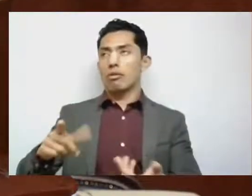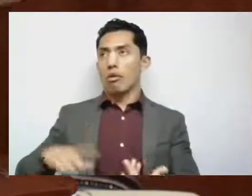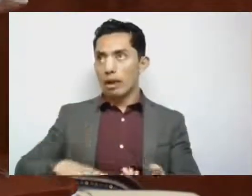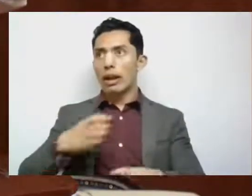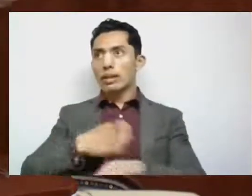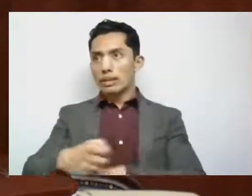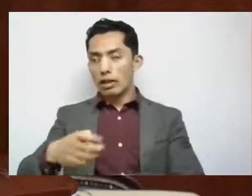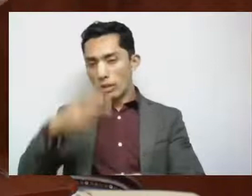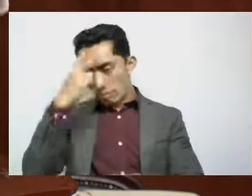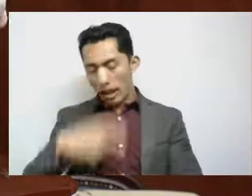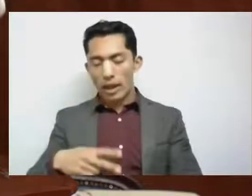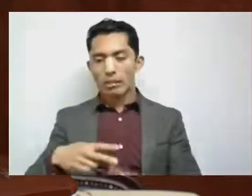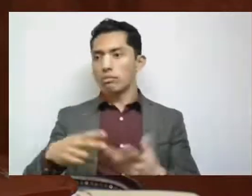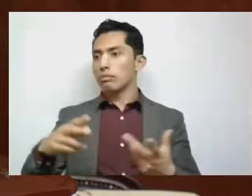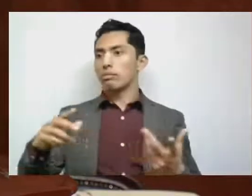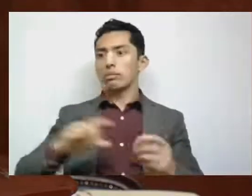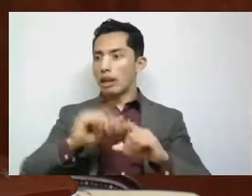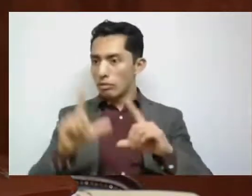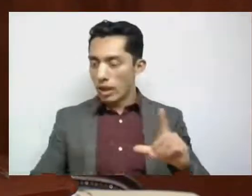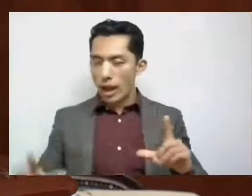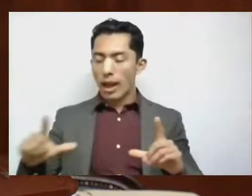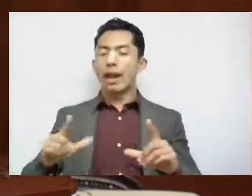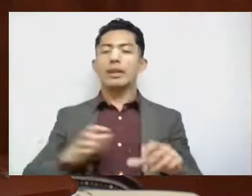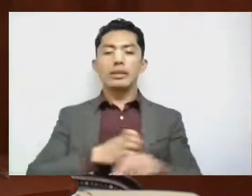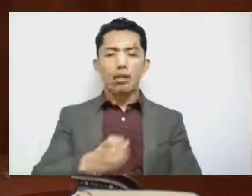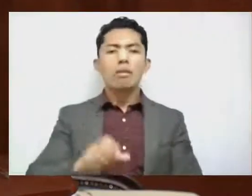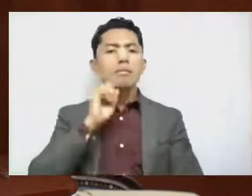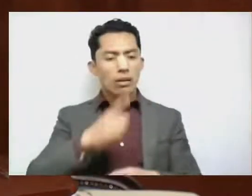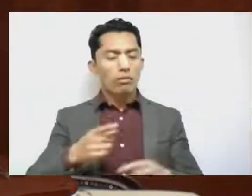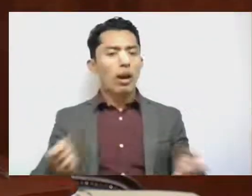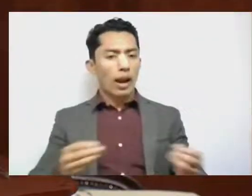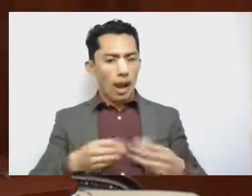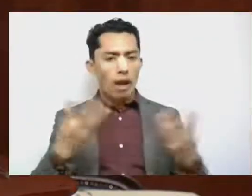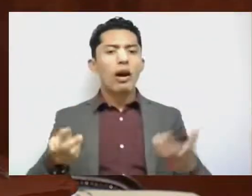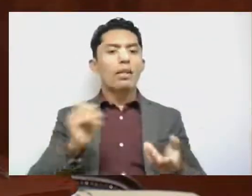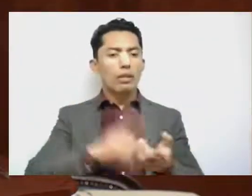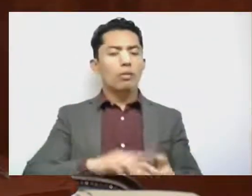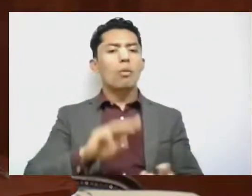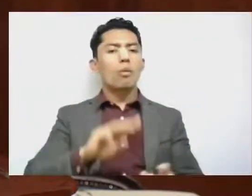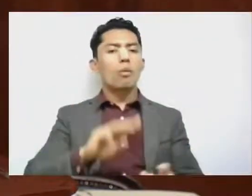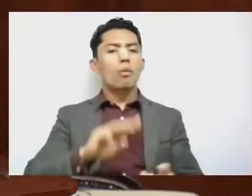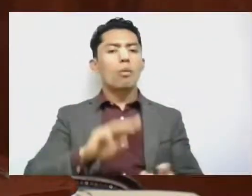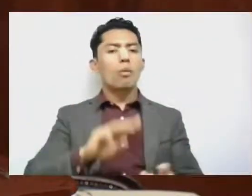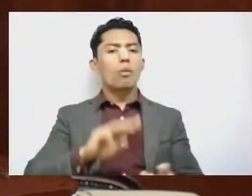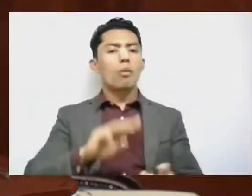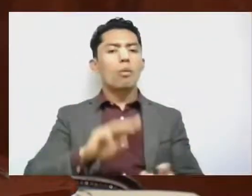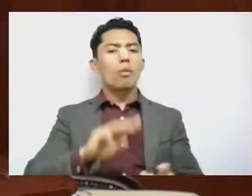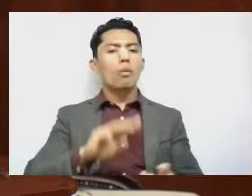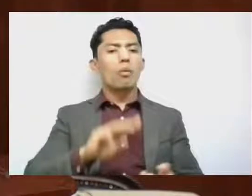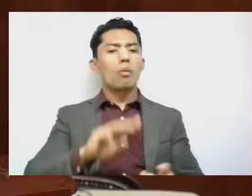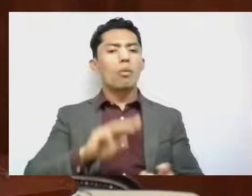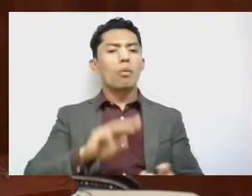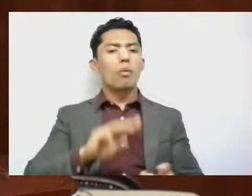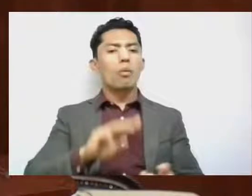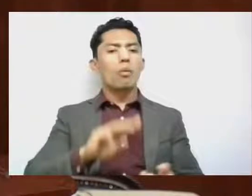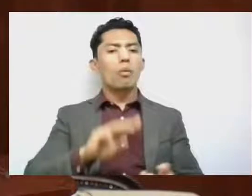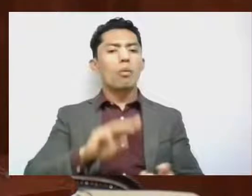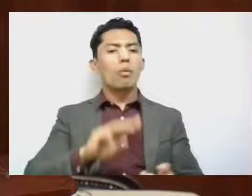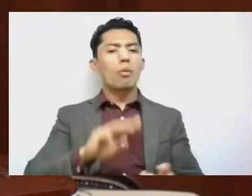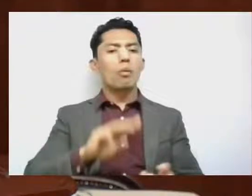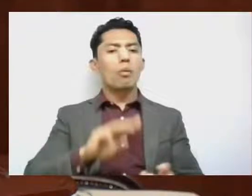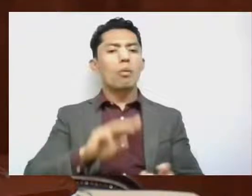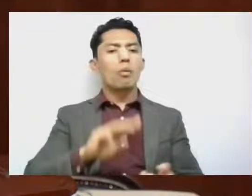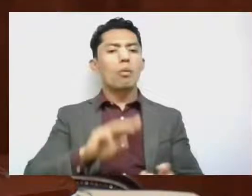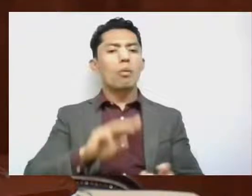nacional, estatal y por supuesto que el Ejecutivo municipal. ¿Que todo mundo tenemos derecho a la